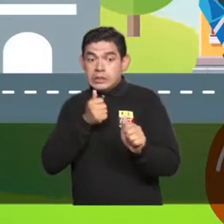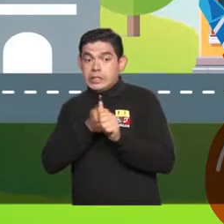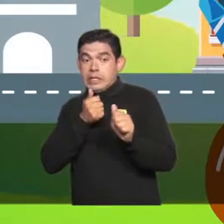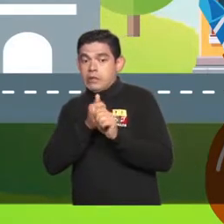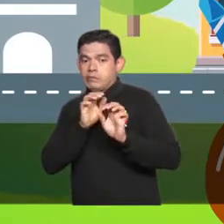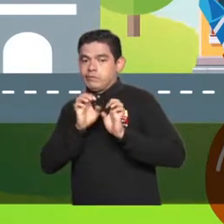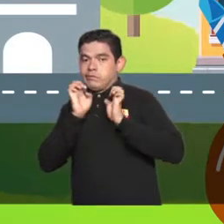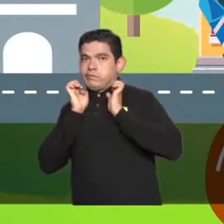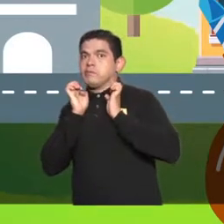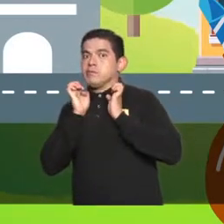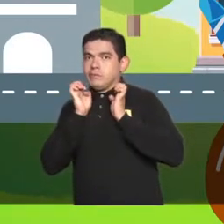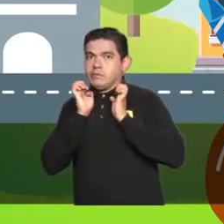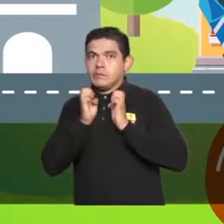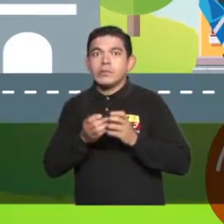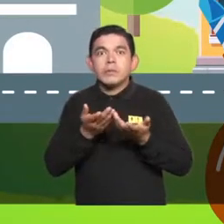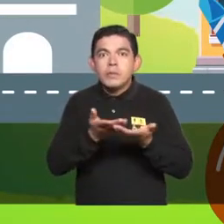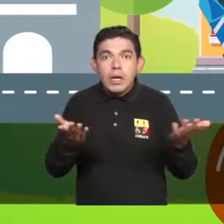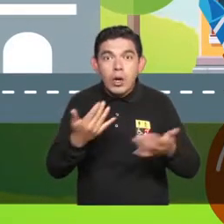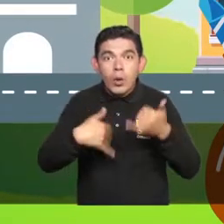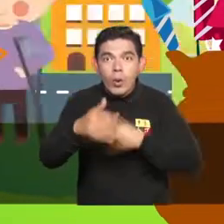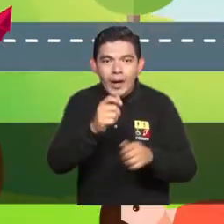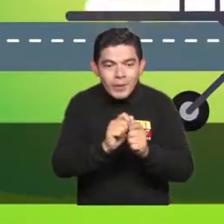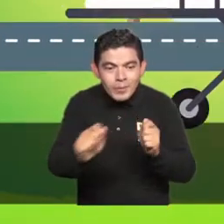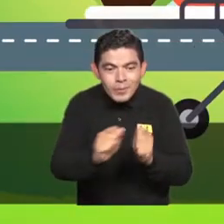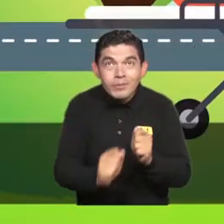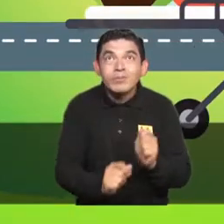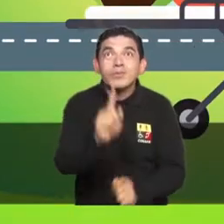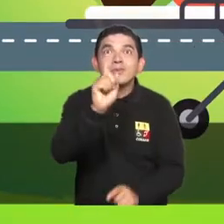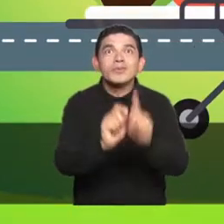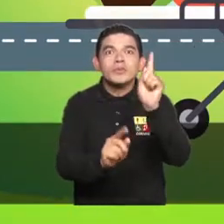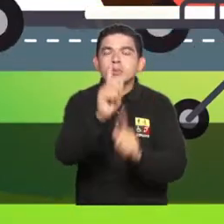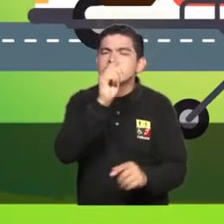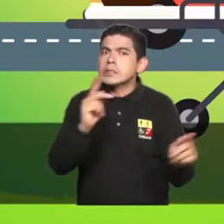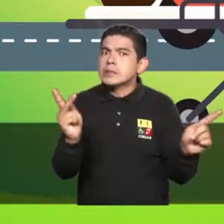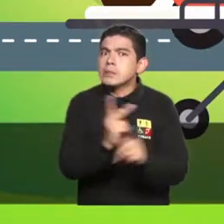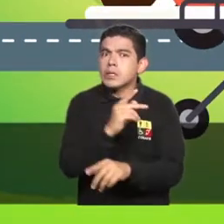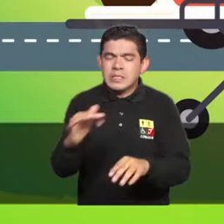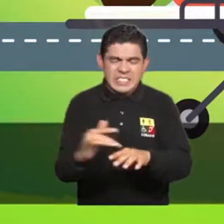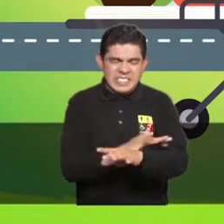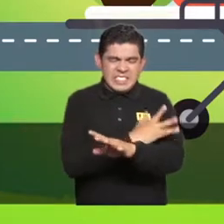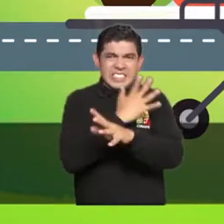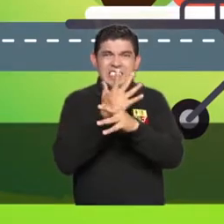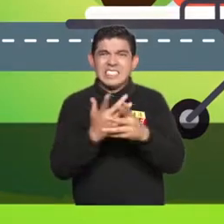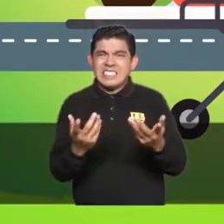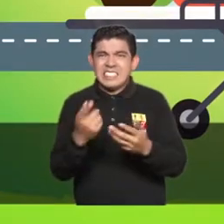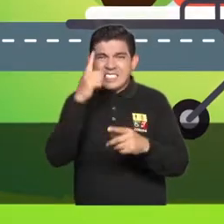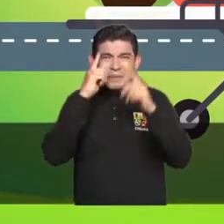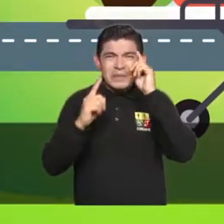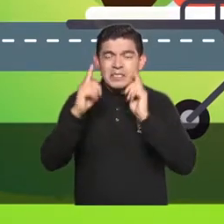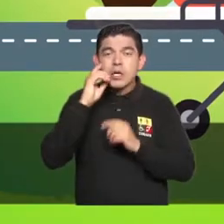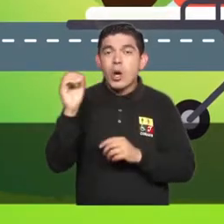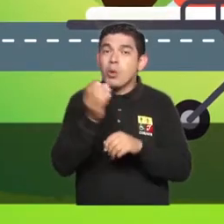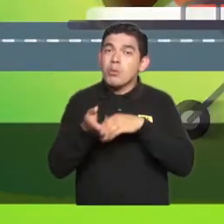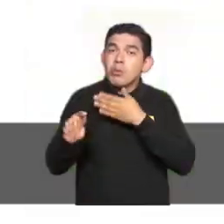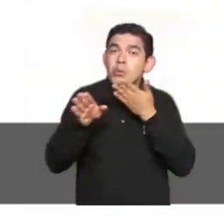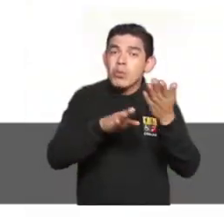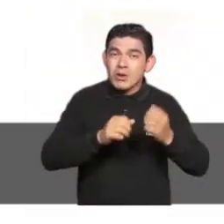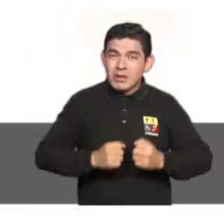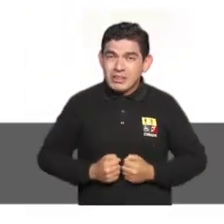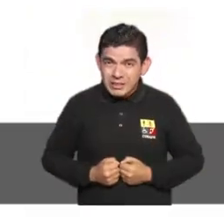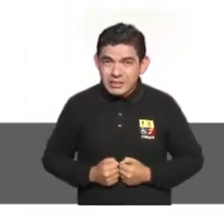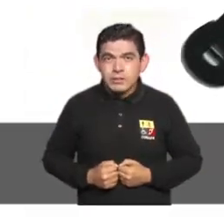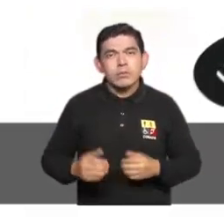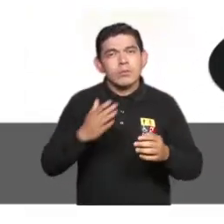no los manipules. ¡Aléjate! Jugar con pirotecnia puede causarte graves heridas, inclusive quitarte la vida.